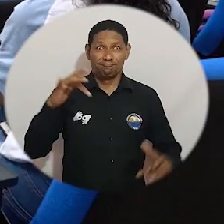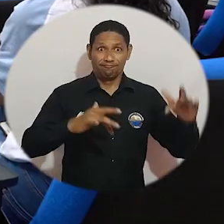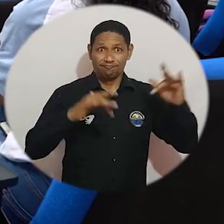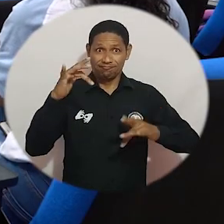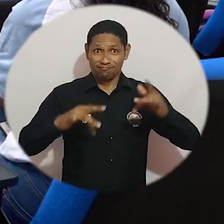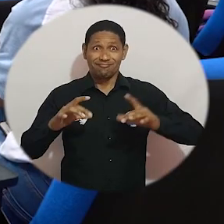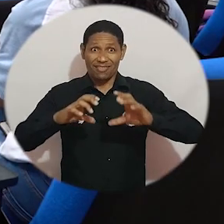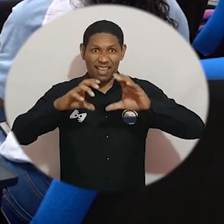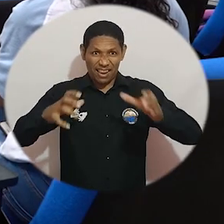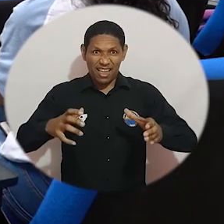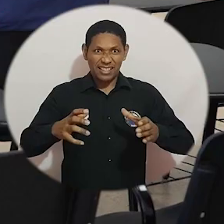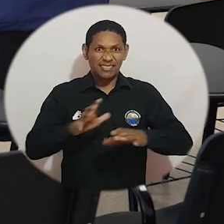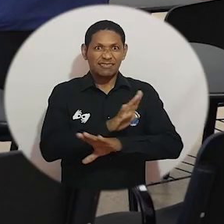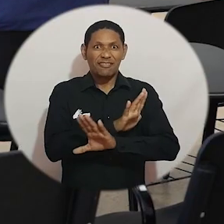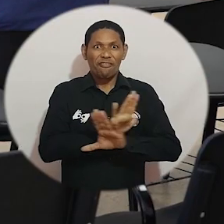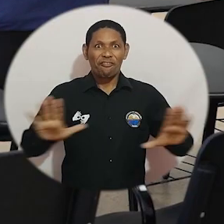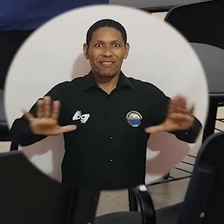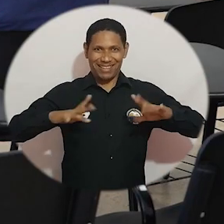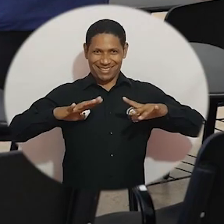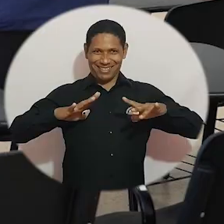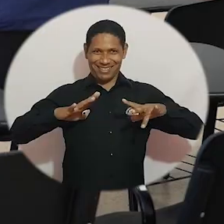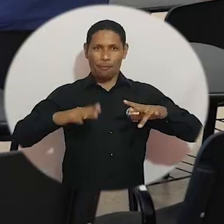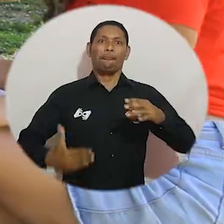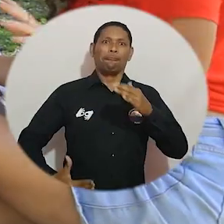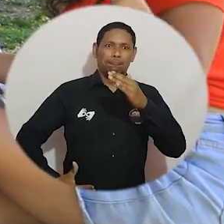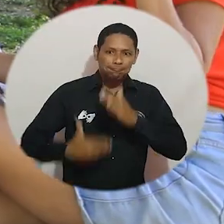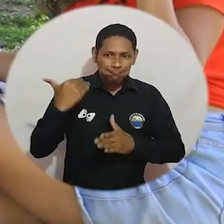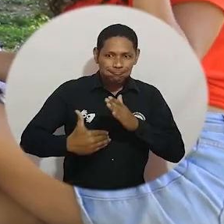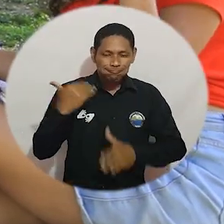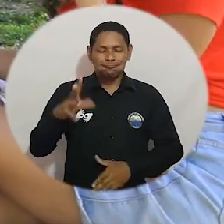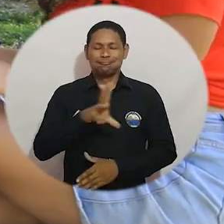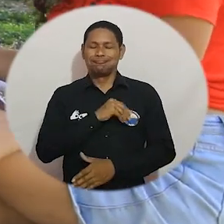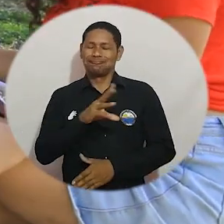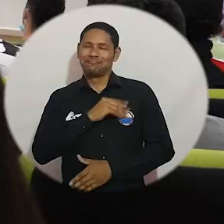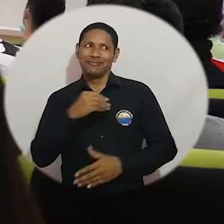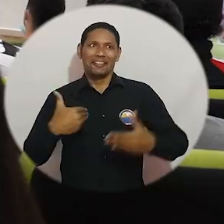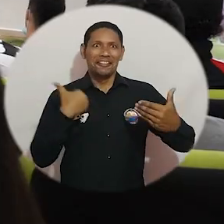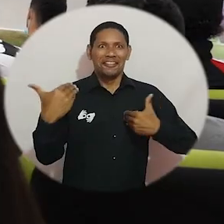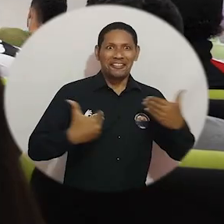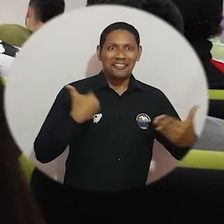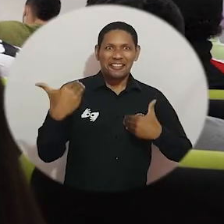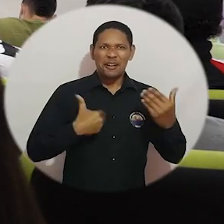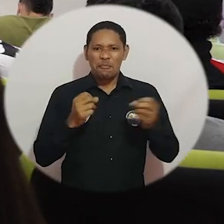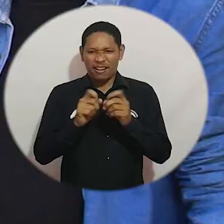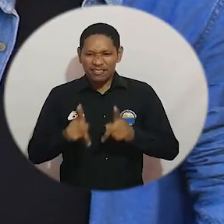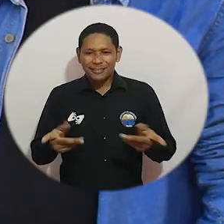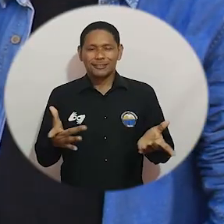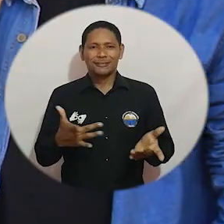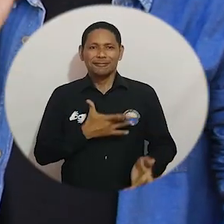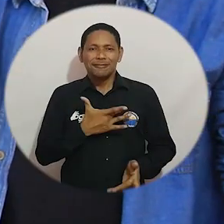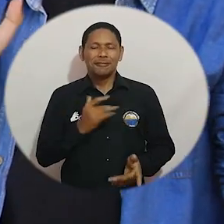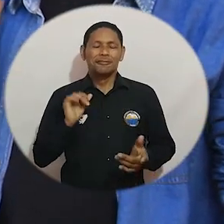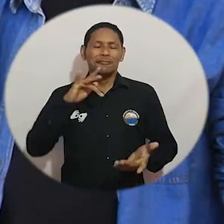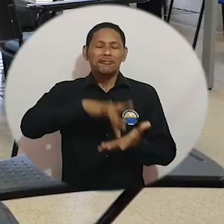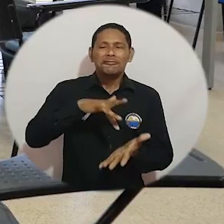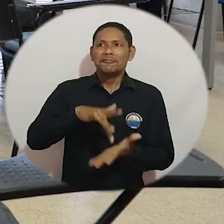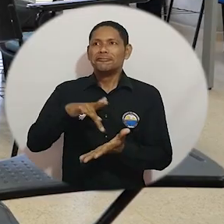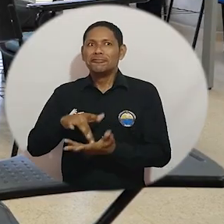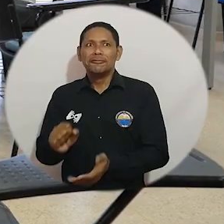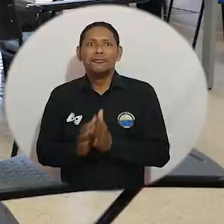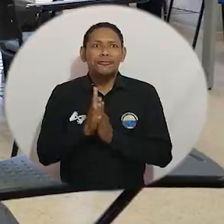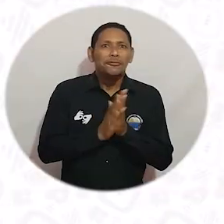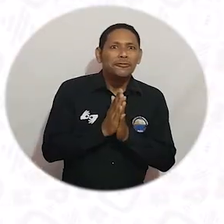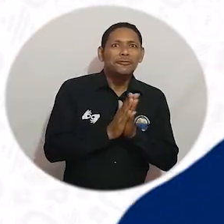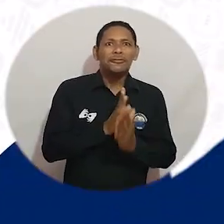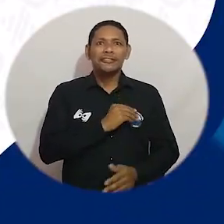Con el regreso a clases tras las vacaciones de mitad de año, la alegría y el entusiasmo fueron los principales sentimientos de los estudiantes de la